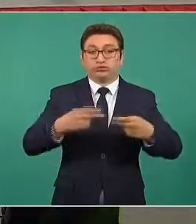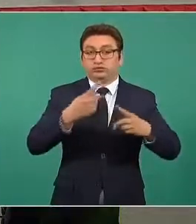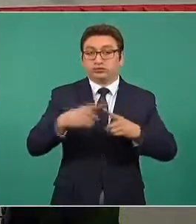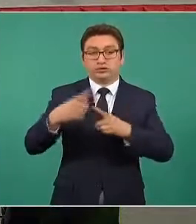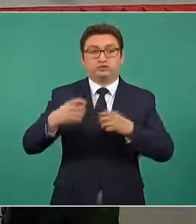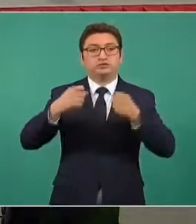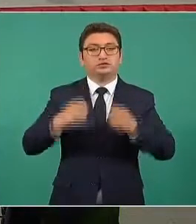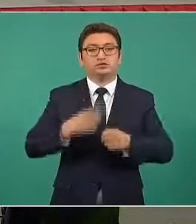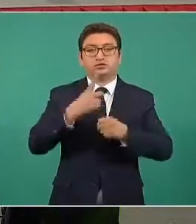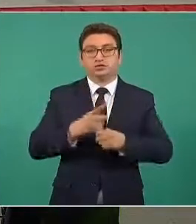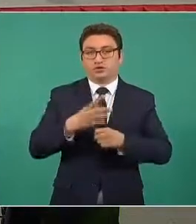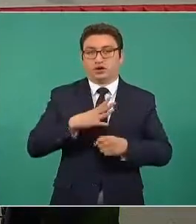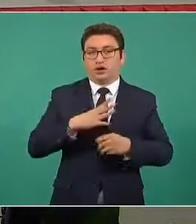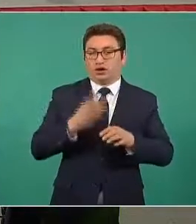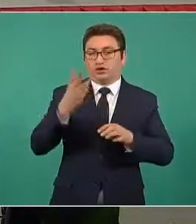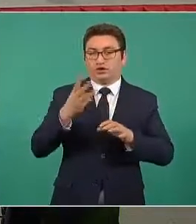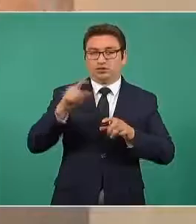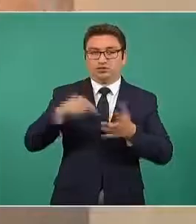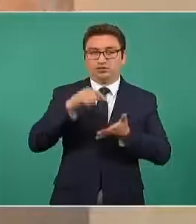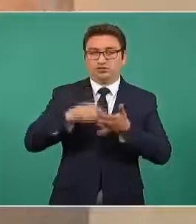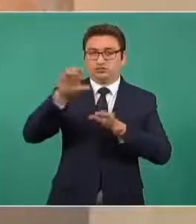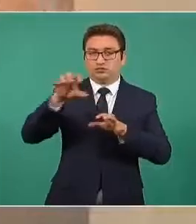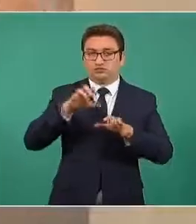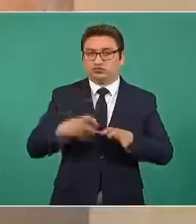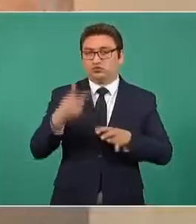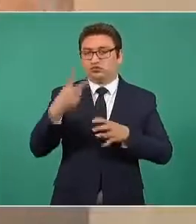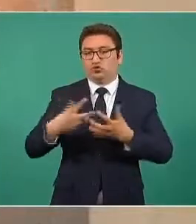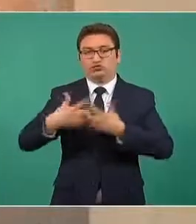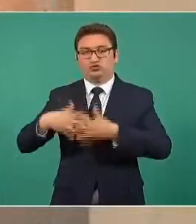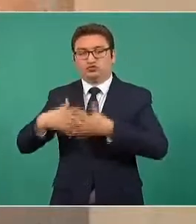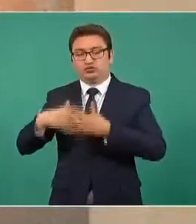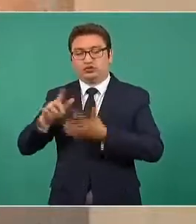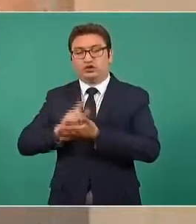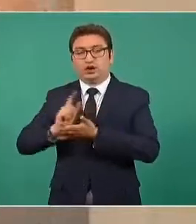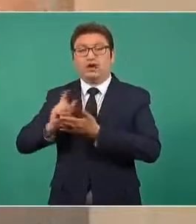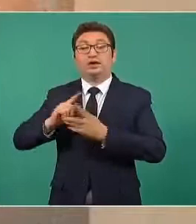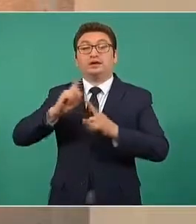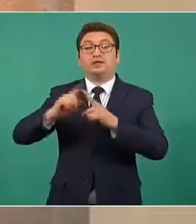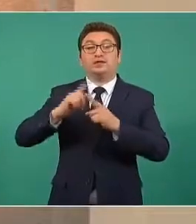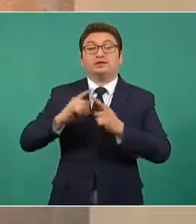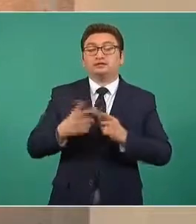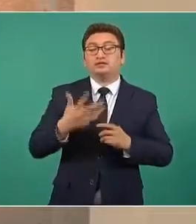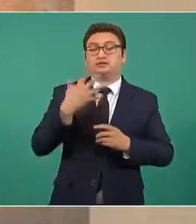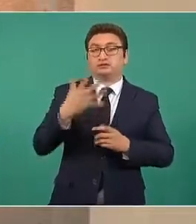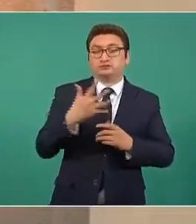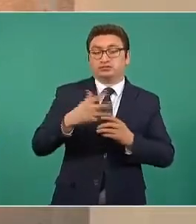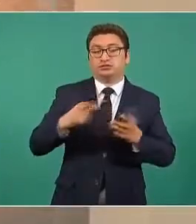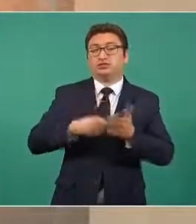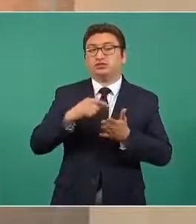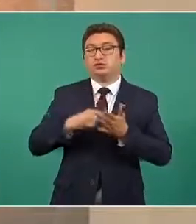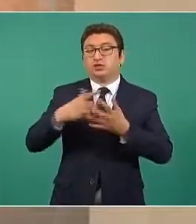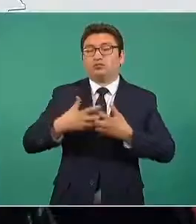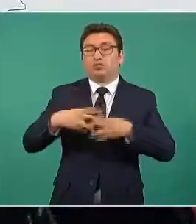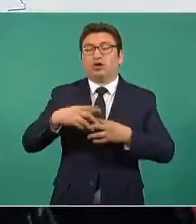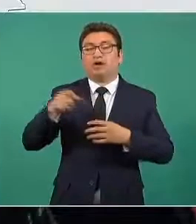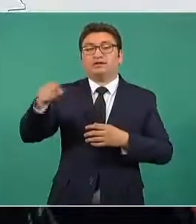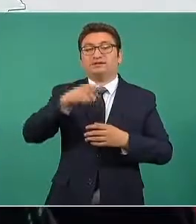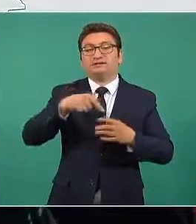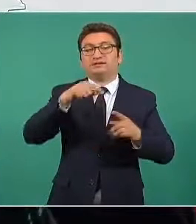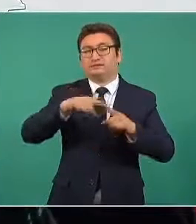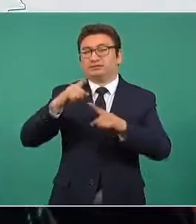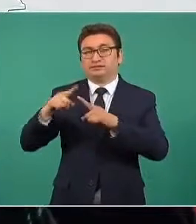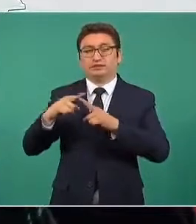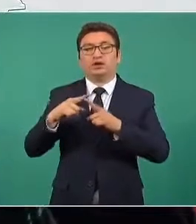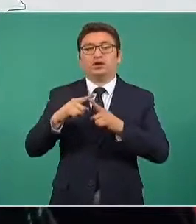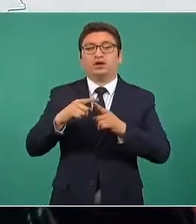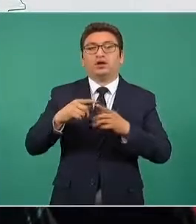seguridad a tres instalaciones estratégicas, dos refinerías, cinco estaciones de bombeo y seis instalaciones diversas. Y lo que se hacen